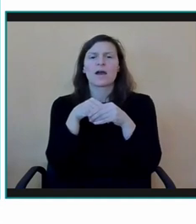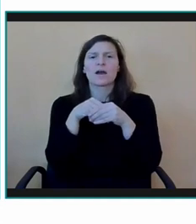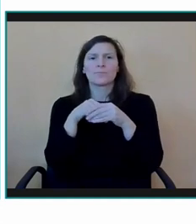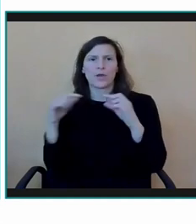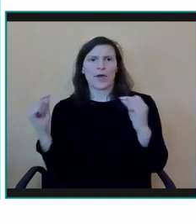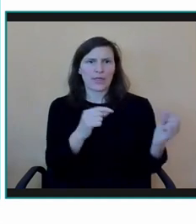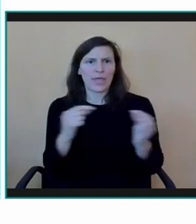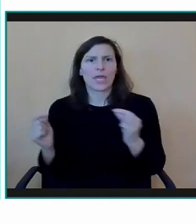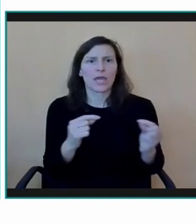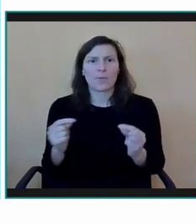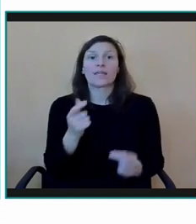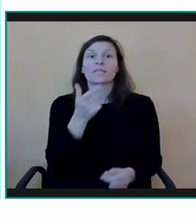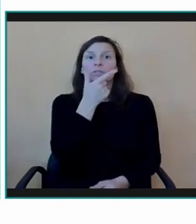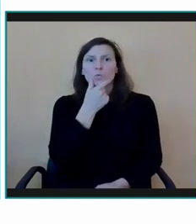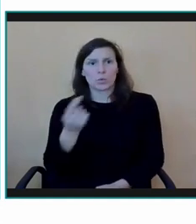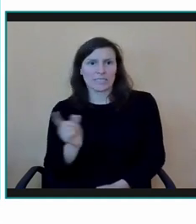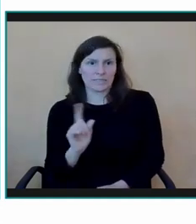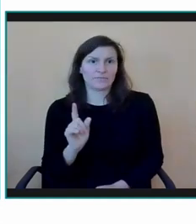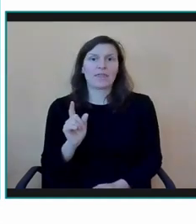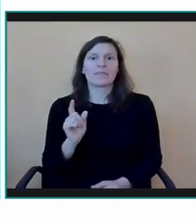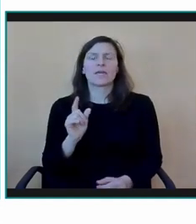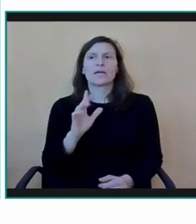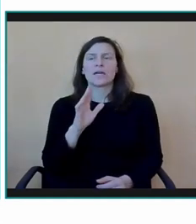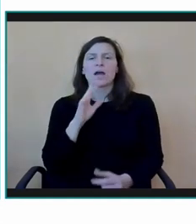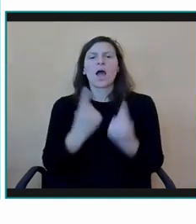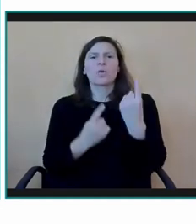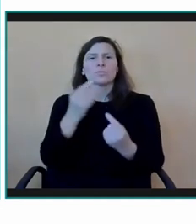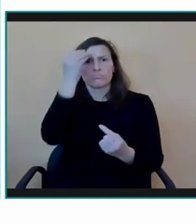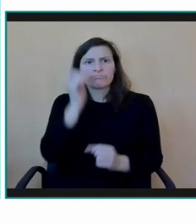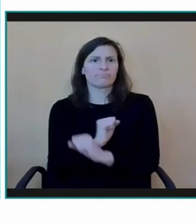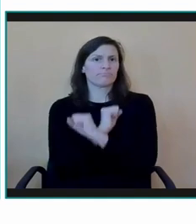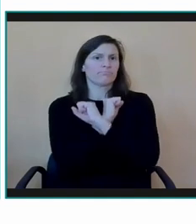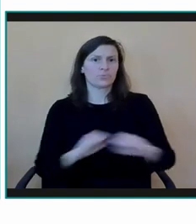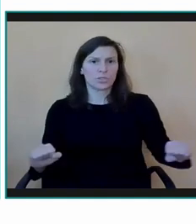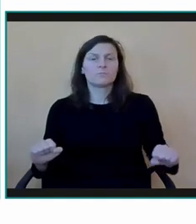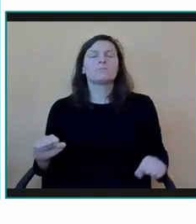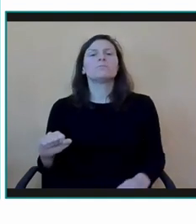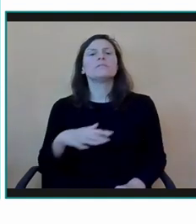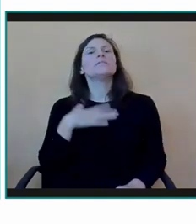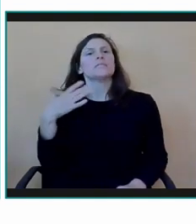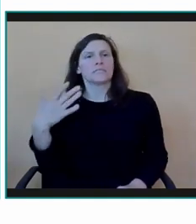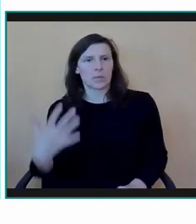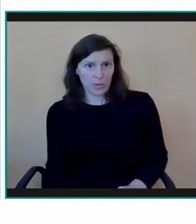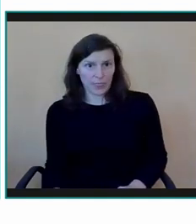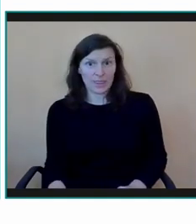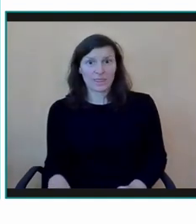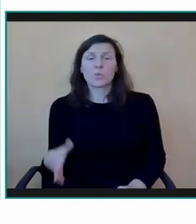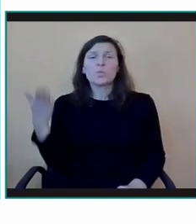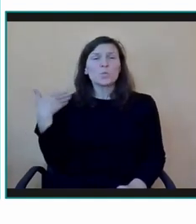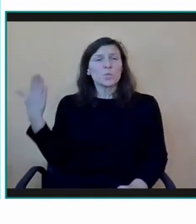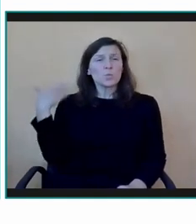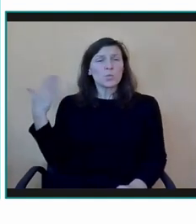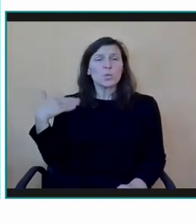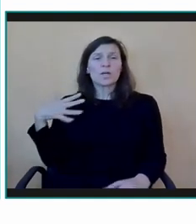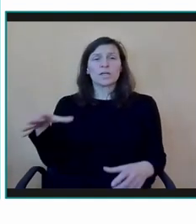parece que se sigue viendo como algo imposible. Años atrás, la escolarización inclusiva de niñas y niños